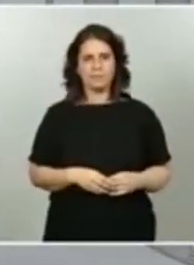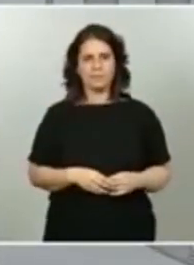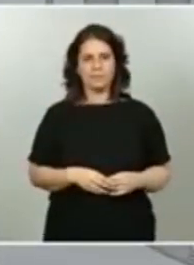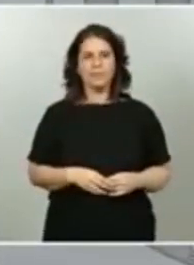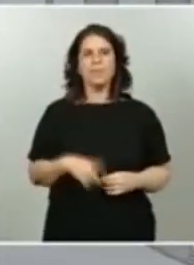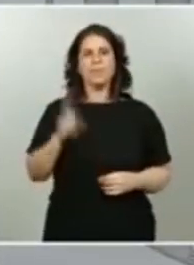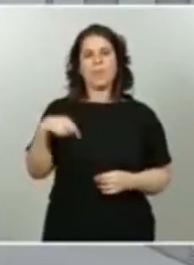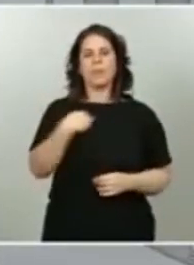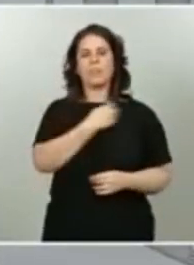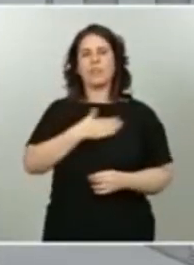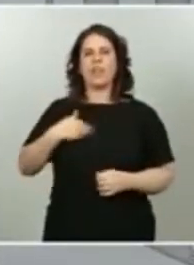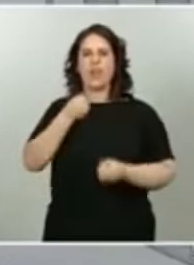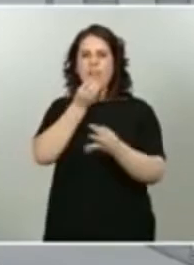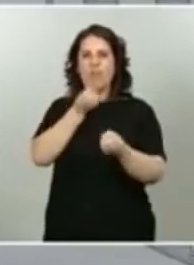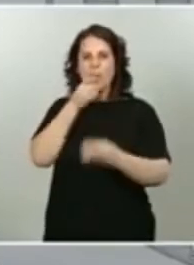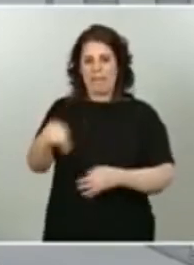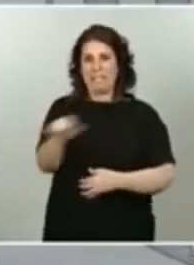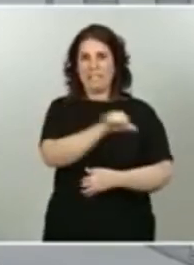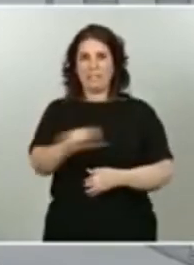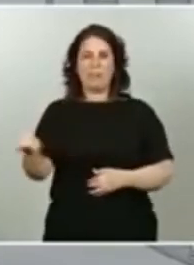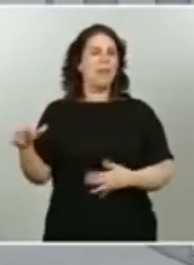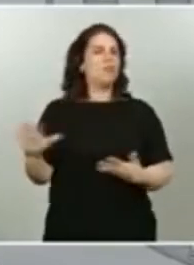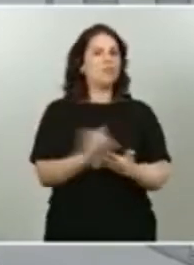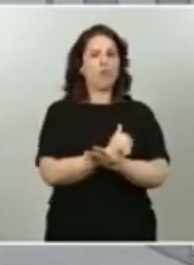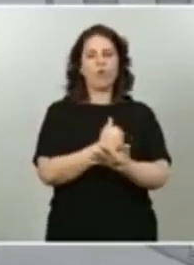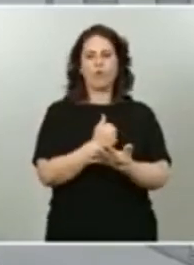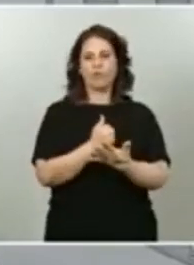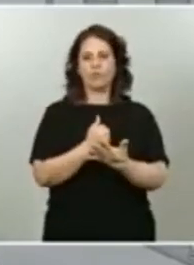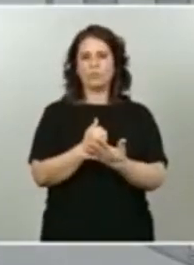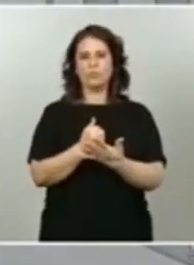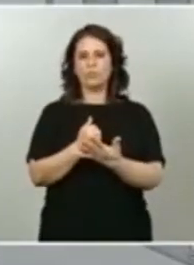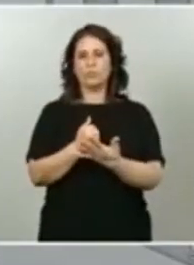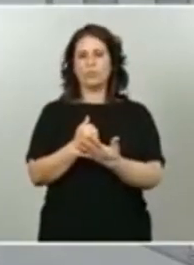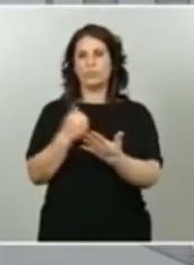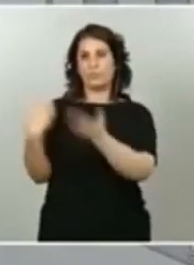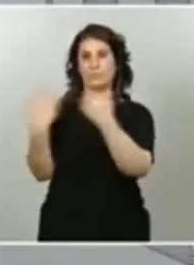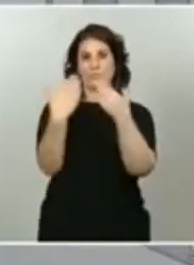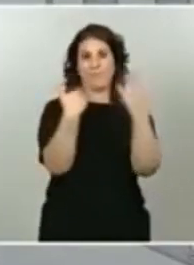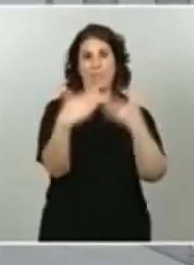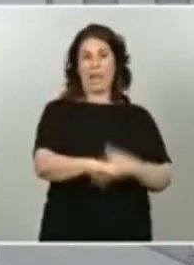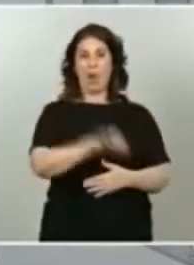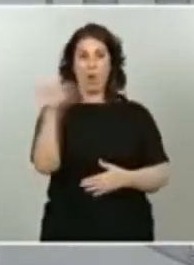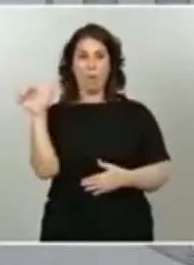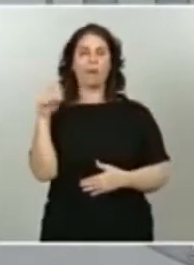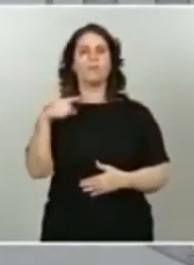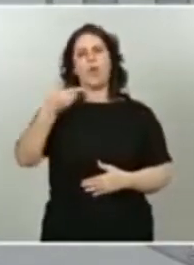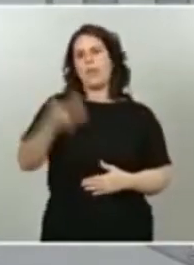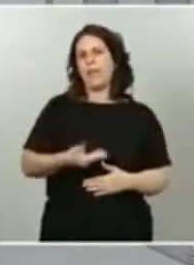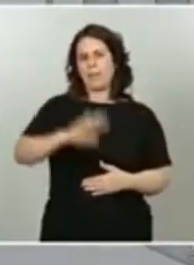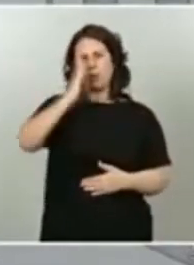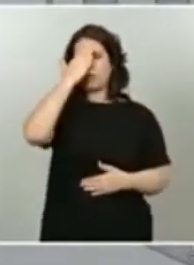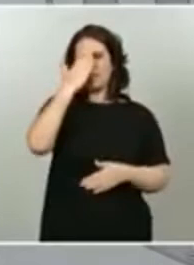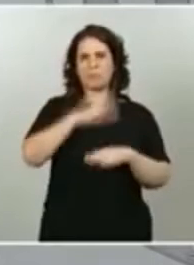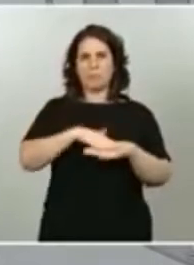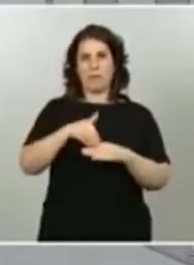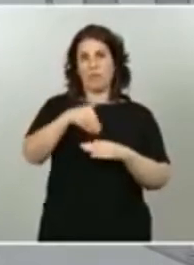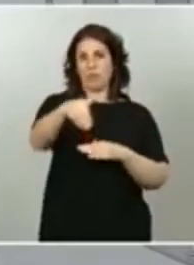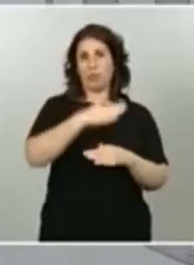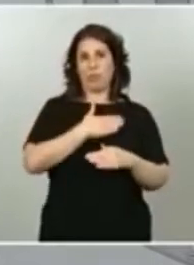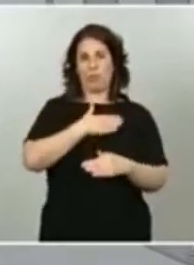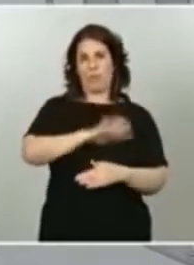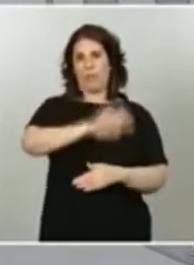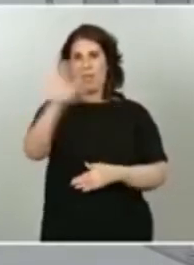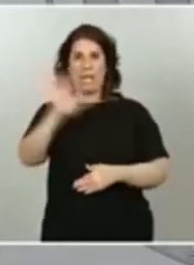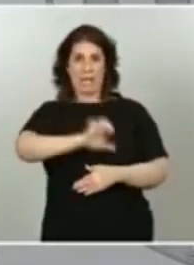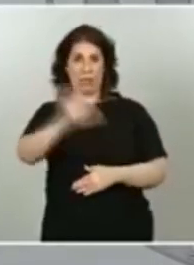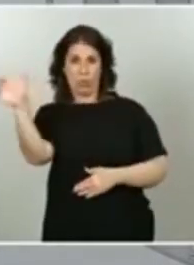todos los acontecimientos que se juegan a nivel europeo son claves para el futuro de nuestro continente. De hecho, España